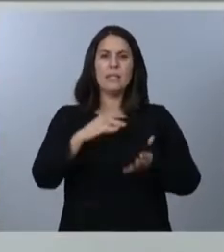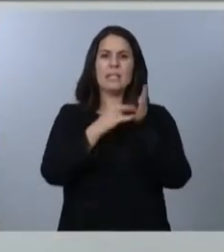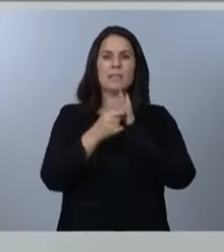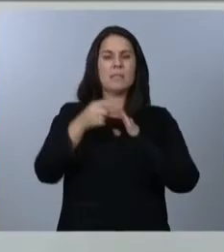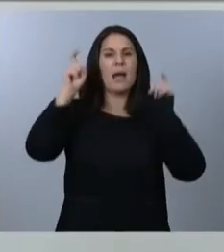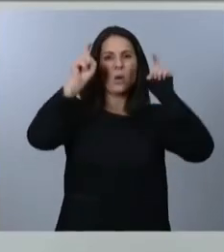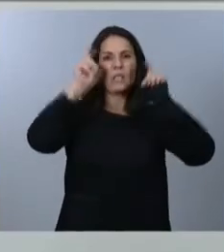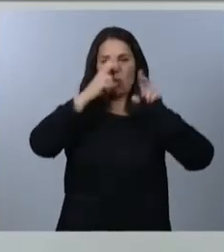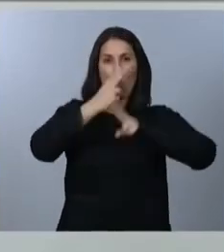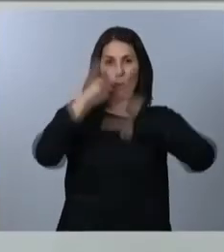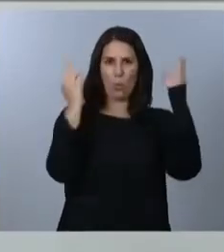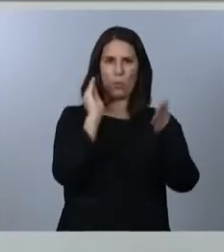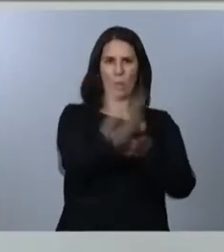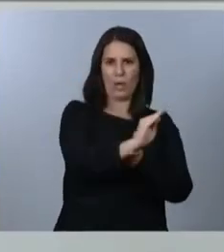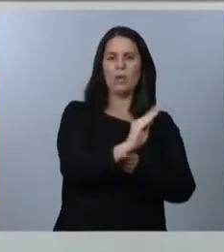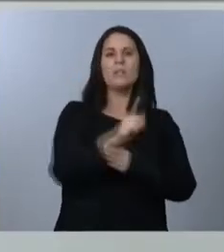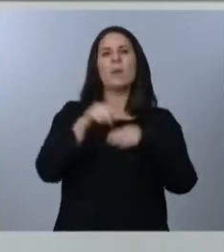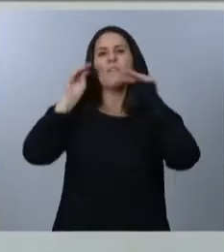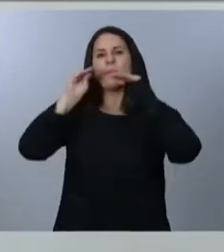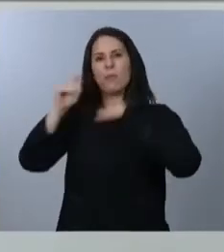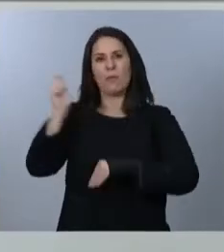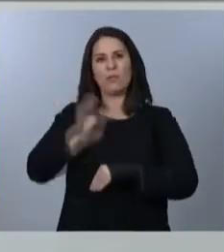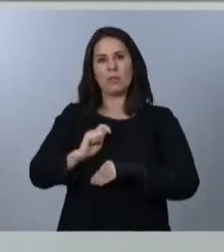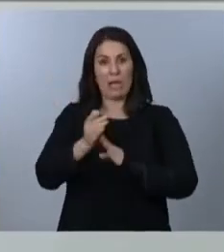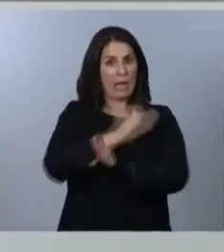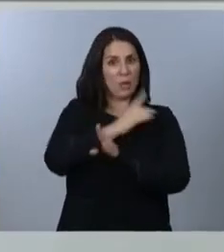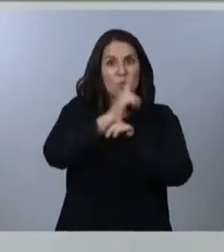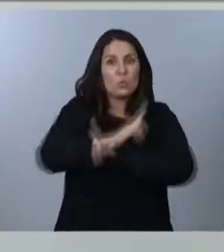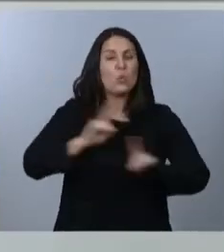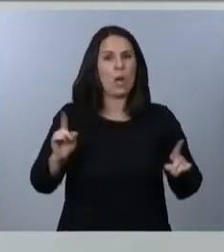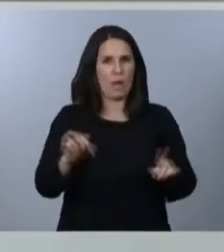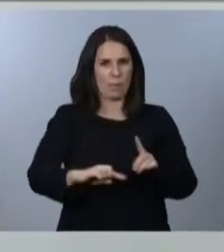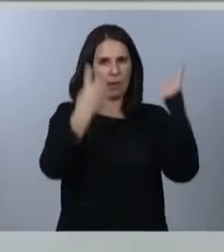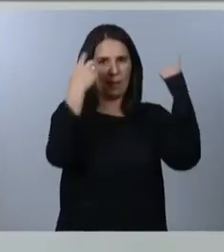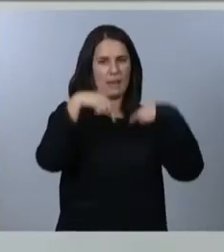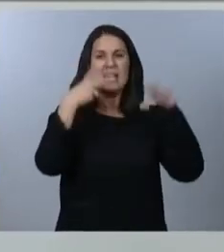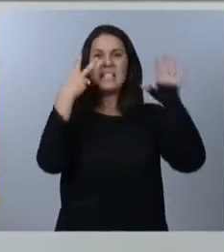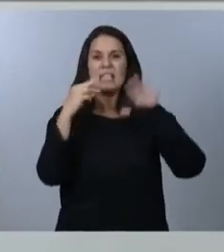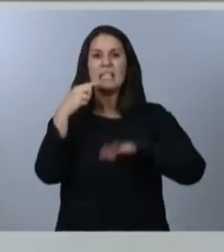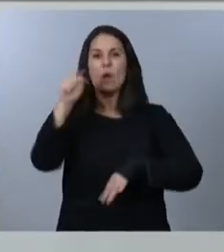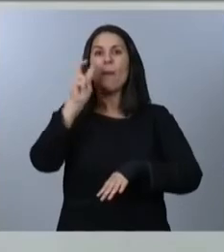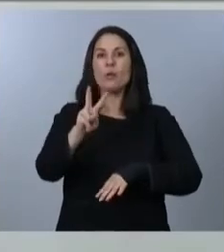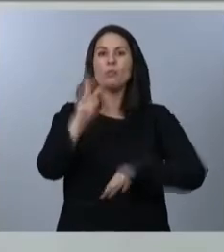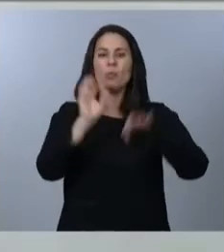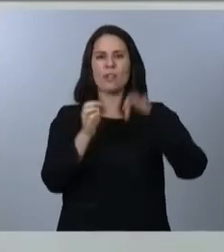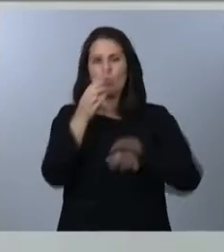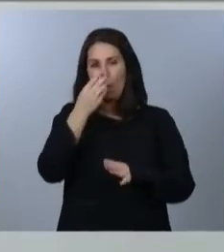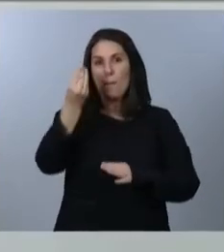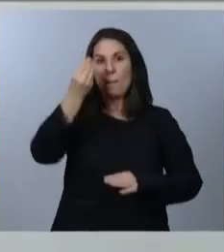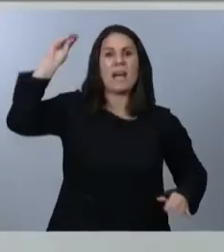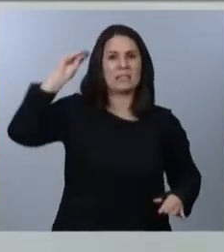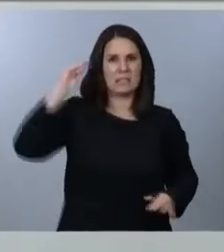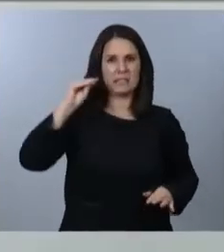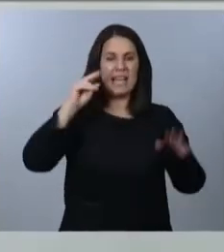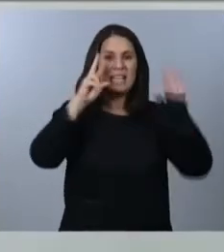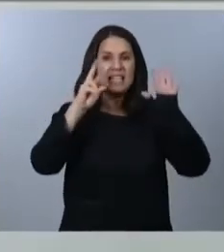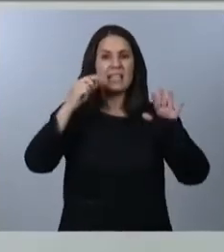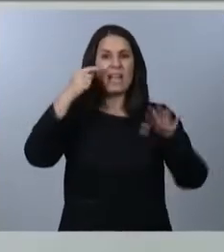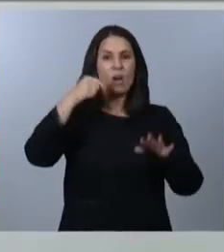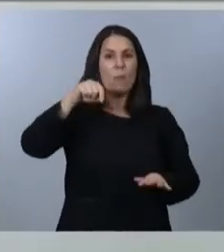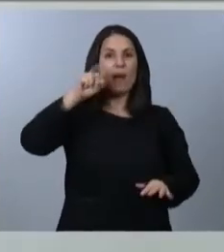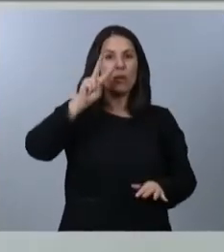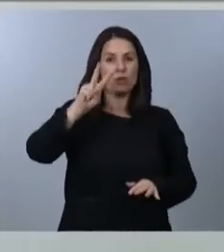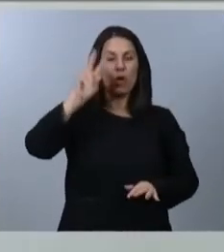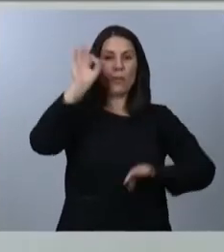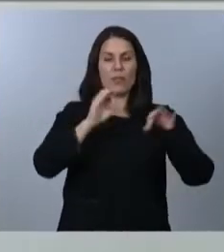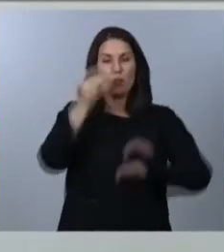nuestra formación profesional sin precedentes. Hablamos de un 70,2% más, un 70,2% más, que se va